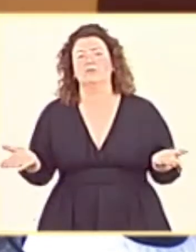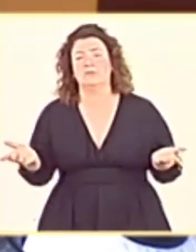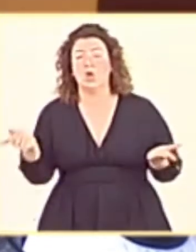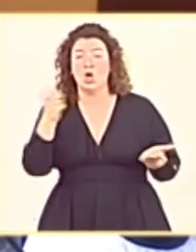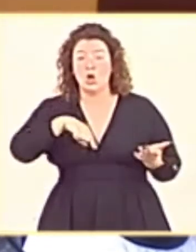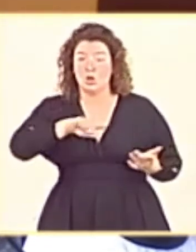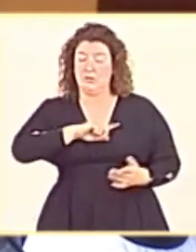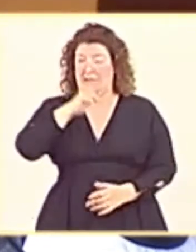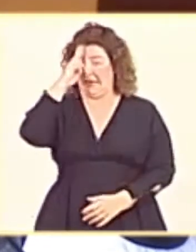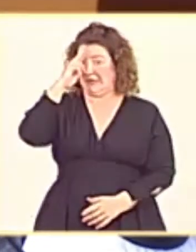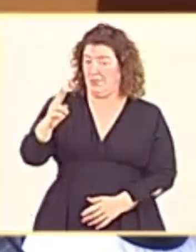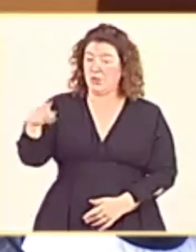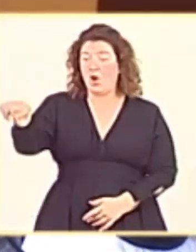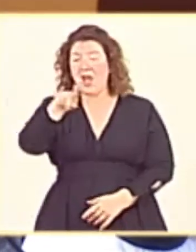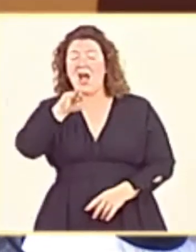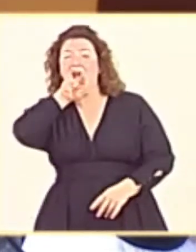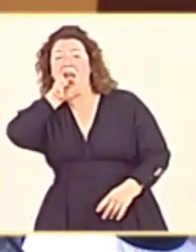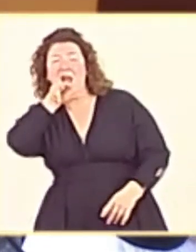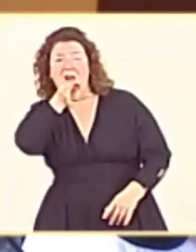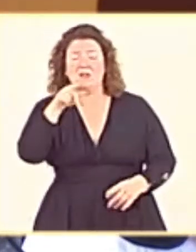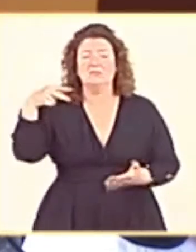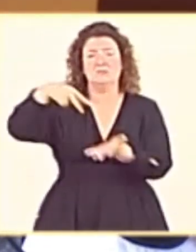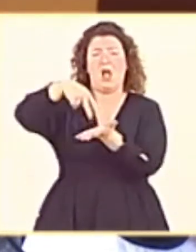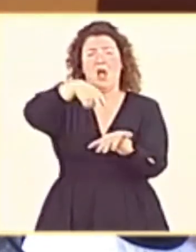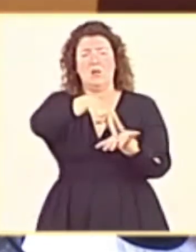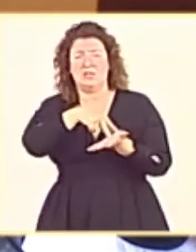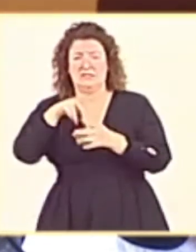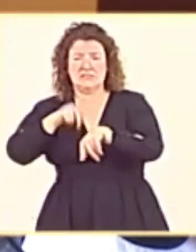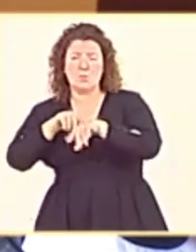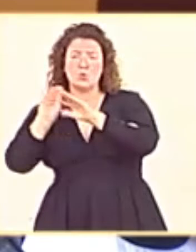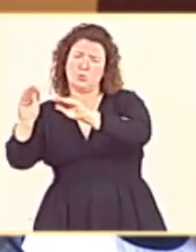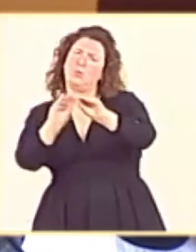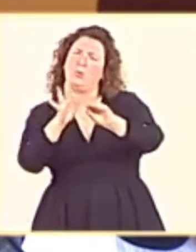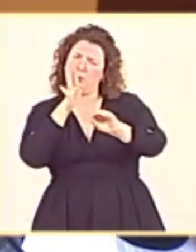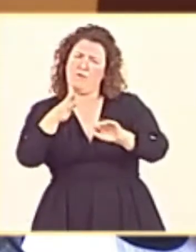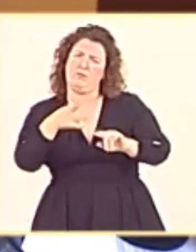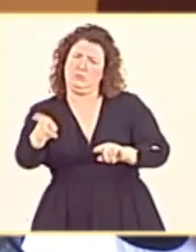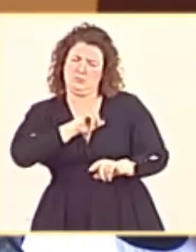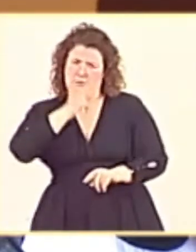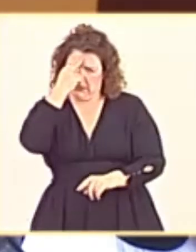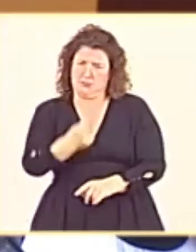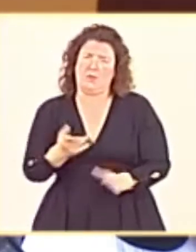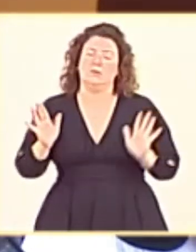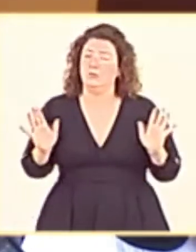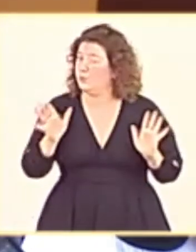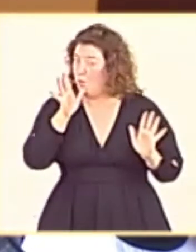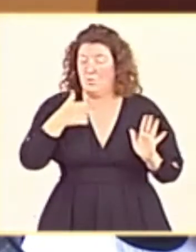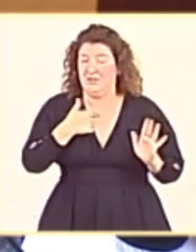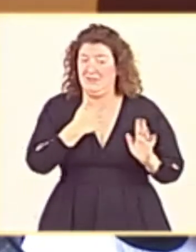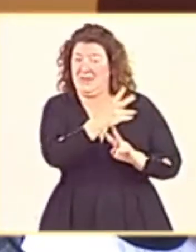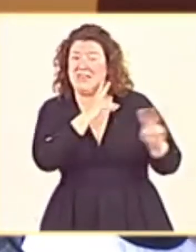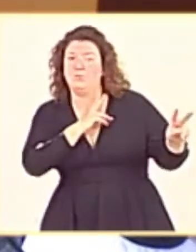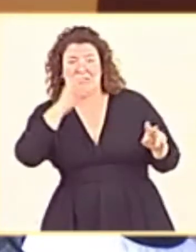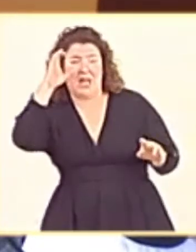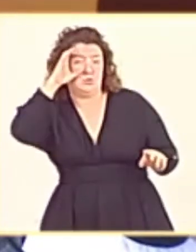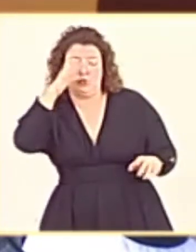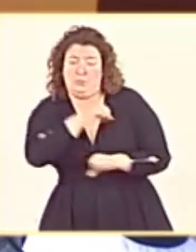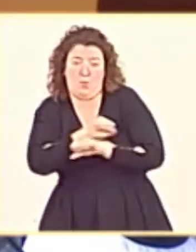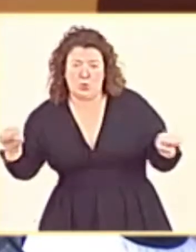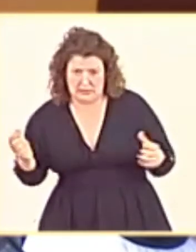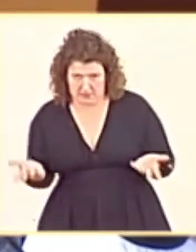mantenemos el respeto para cuando el resto de intervinientes utilizan su tiempo, también nos gusta a nosotros, porque si no, no puedo escuchar lo que responden.